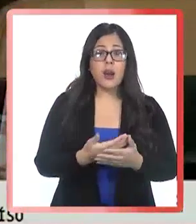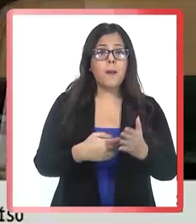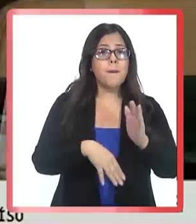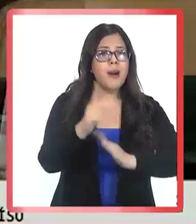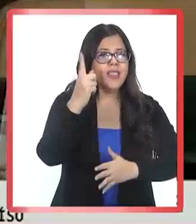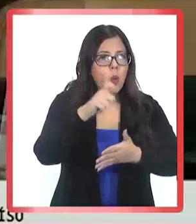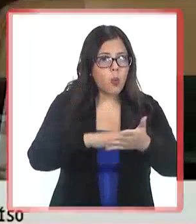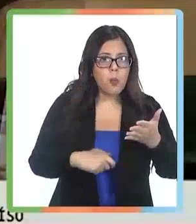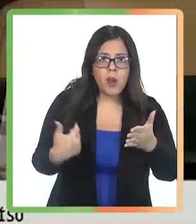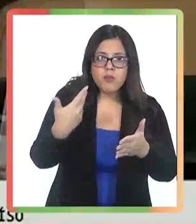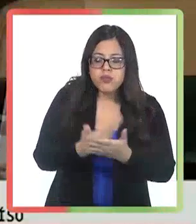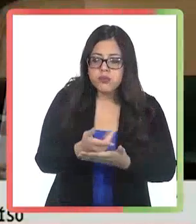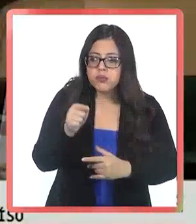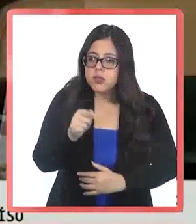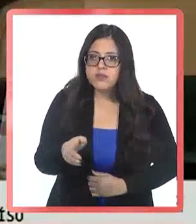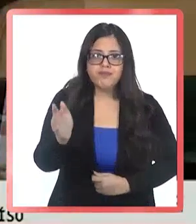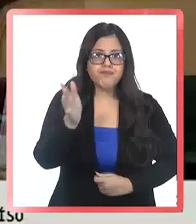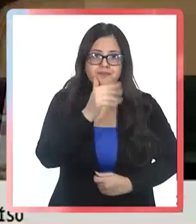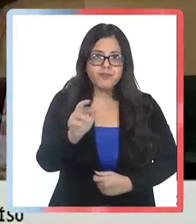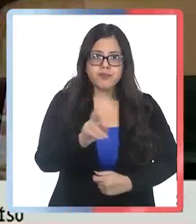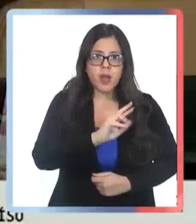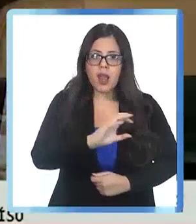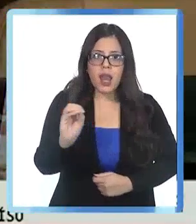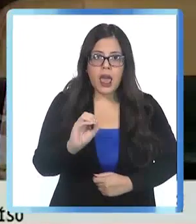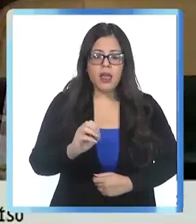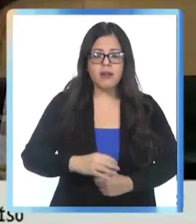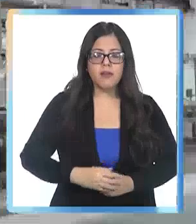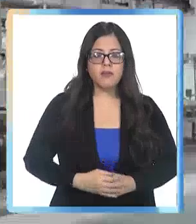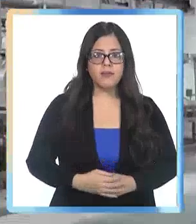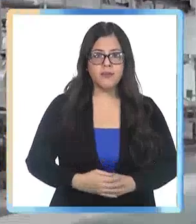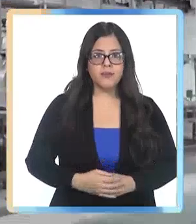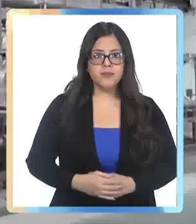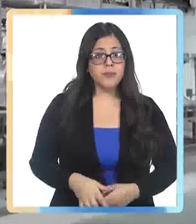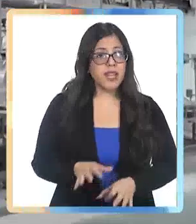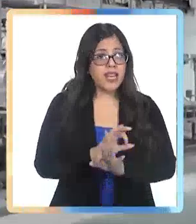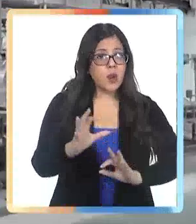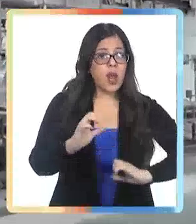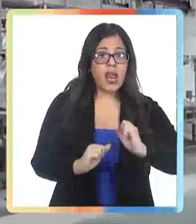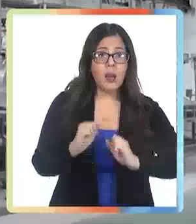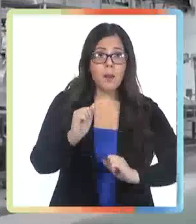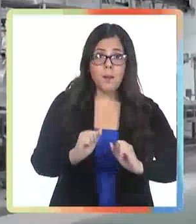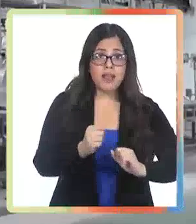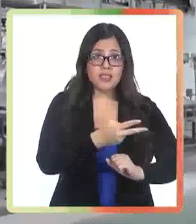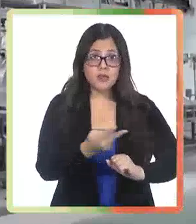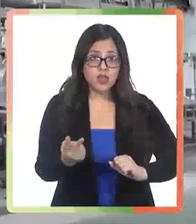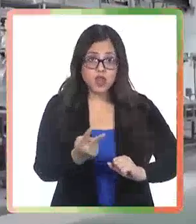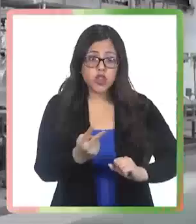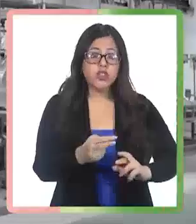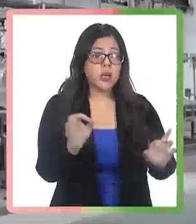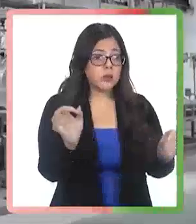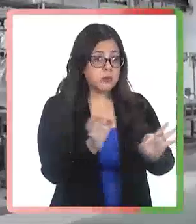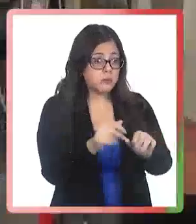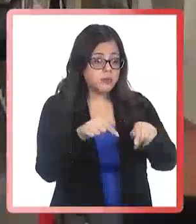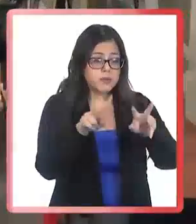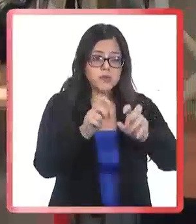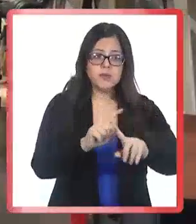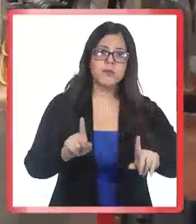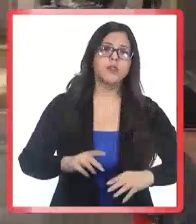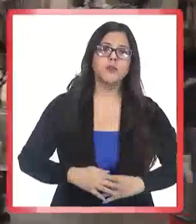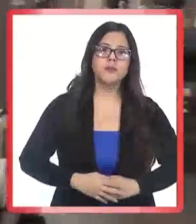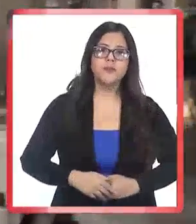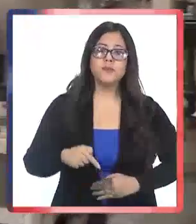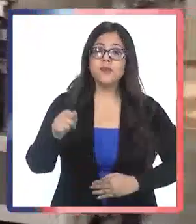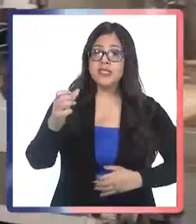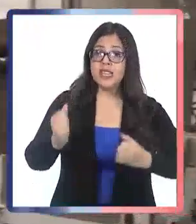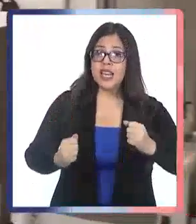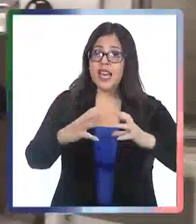habiendo pasado más de un mes, ni siquiera hay una respuesta. Ninguna de las empresas involucradas quisieron referirse a este tema.